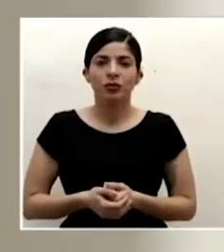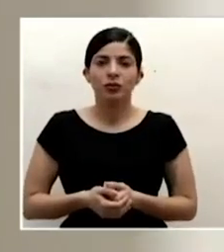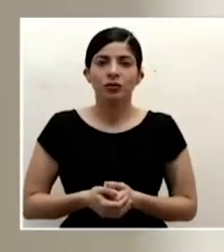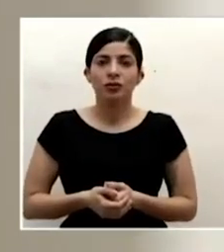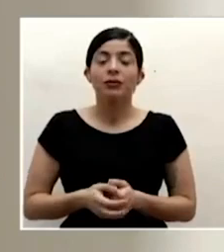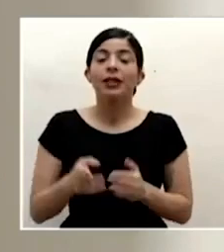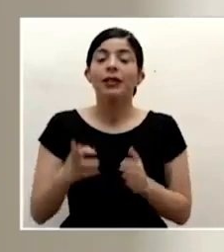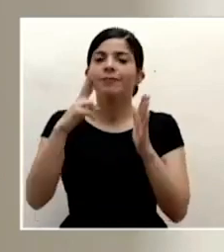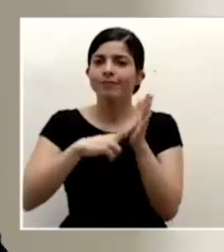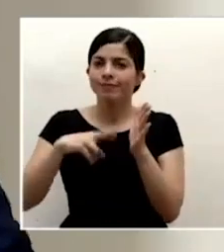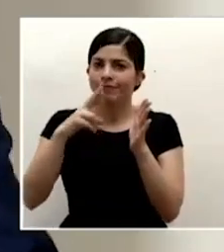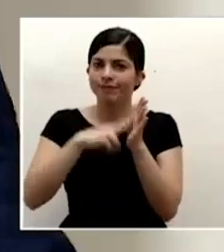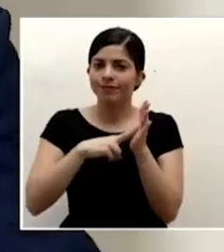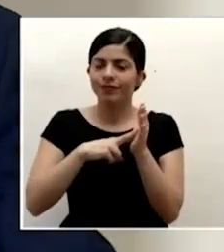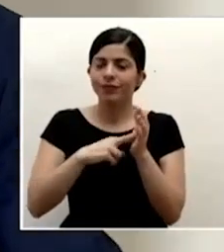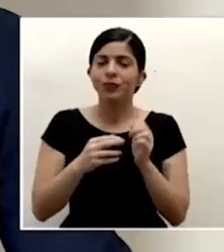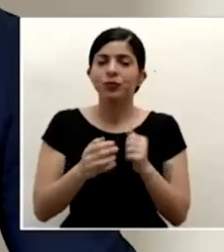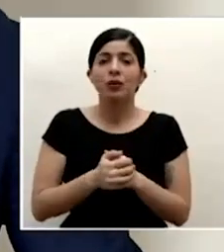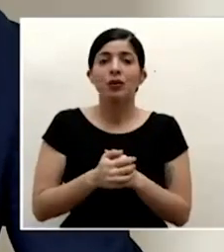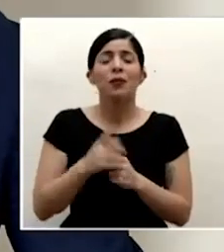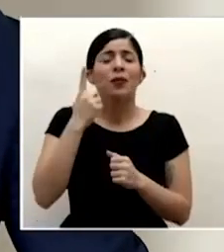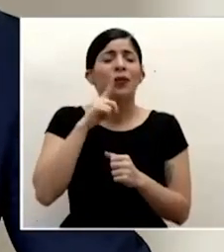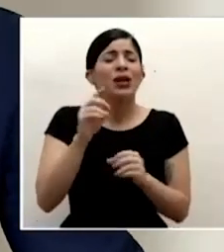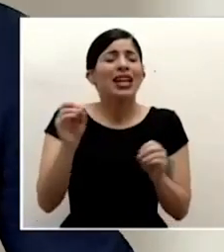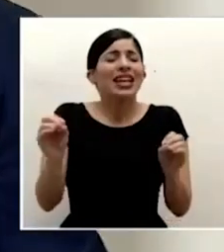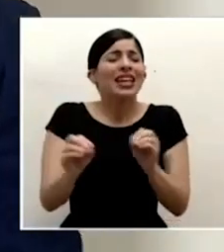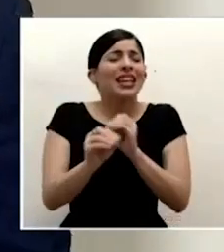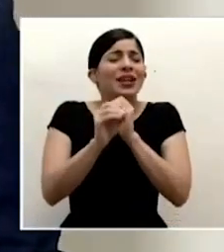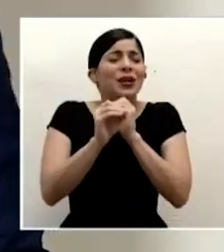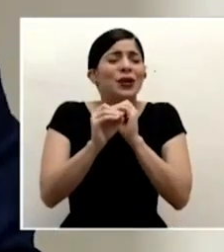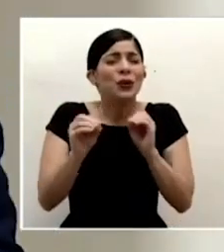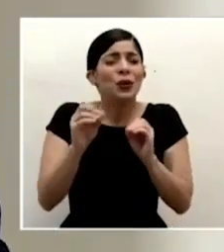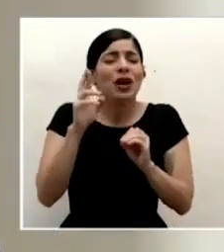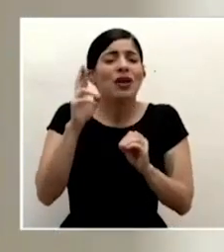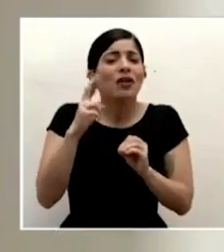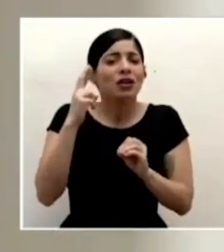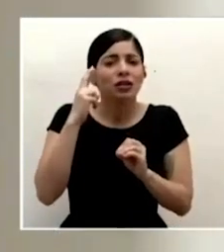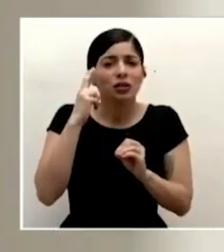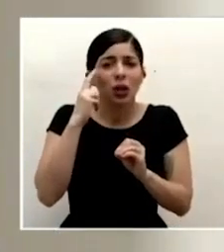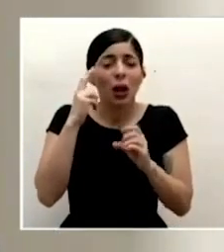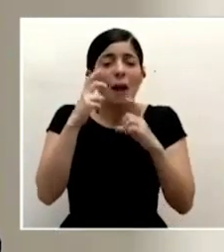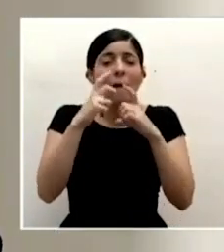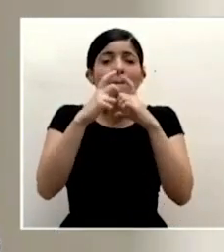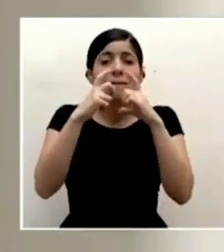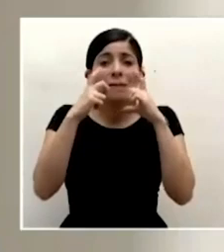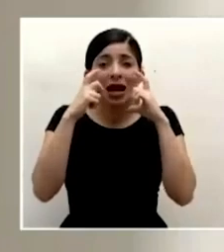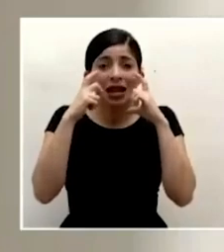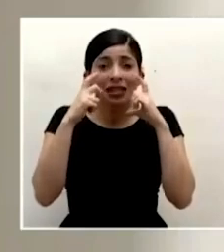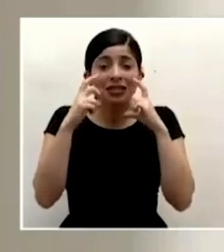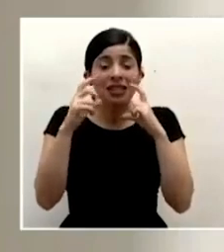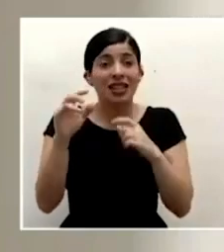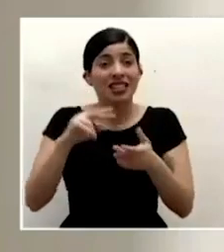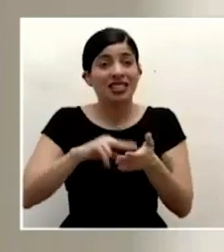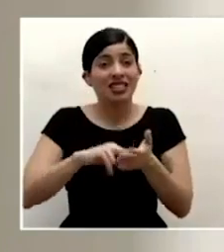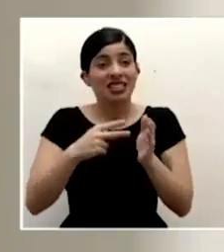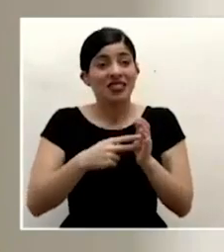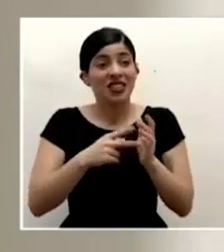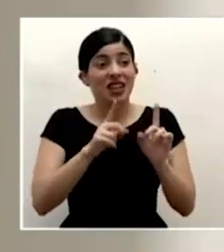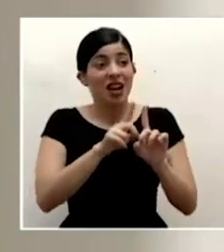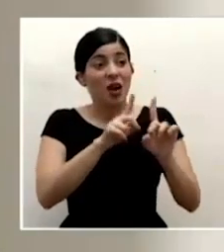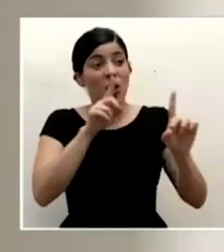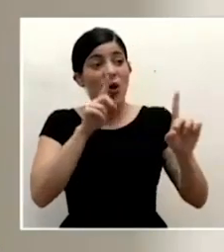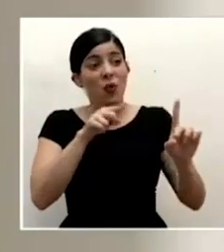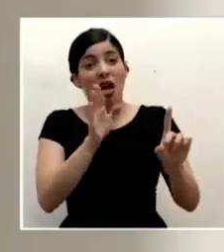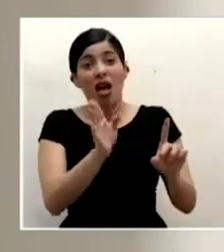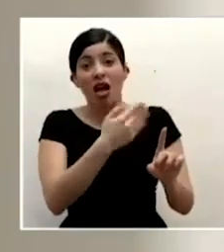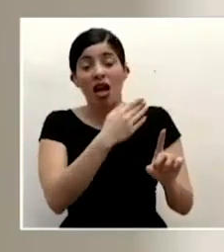insisto en que por ningún motivo las mascarillas van a reemplazar el distanciamiento físico el